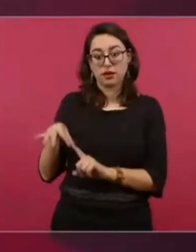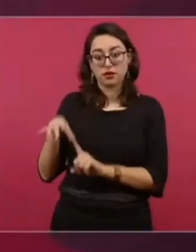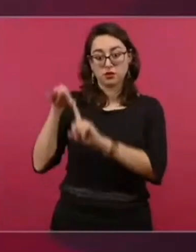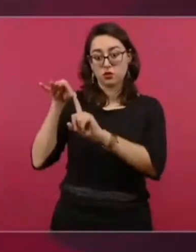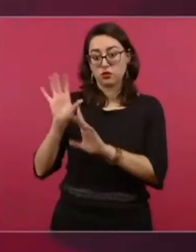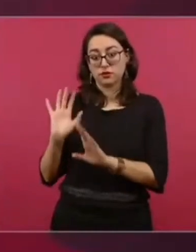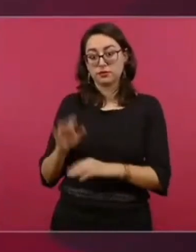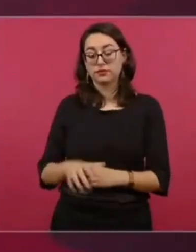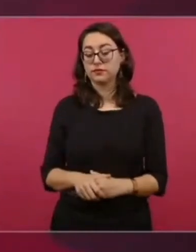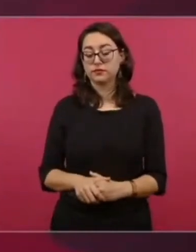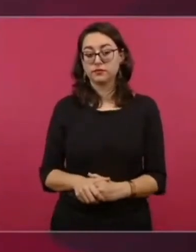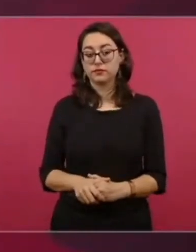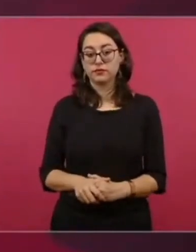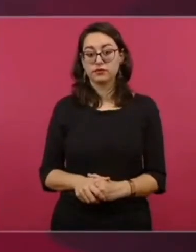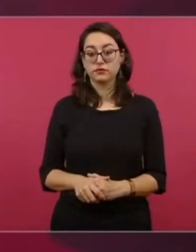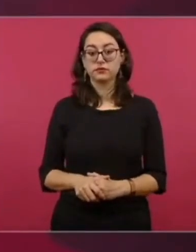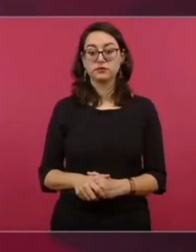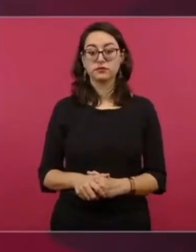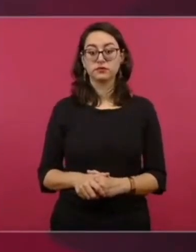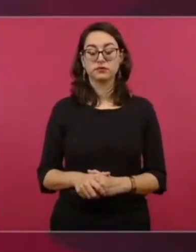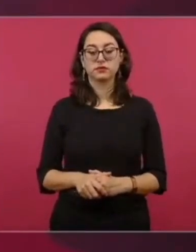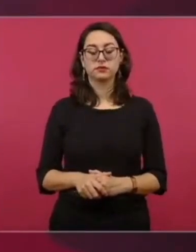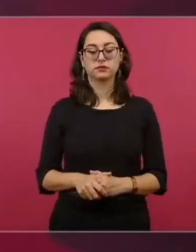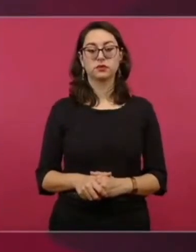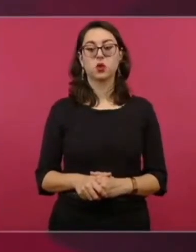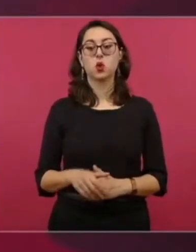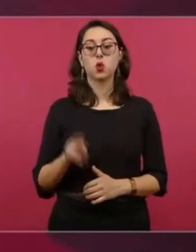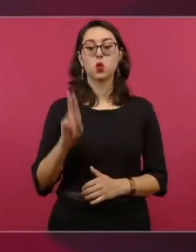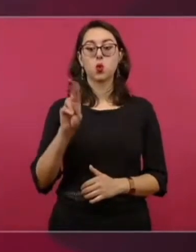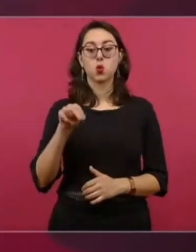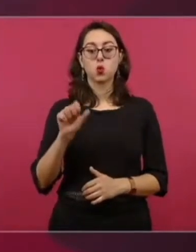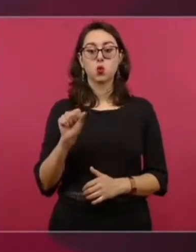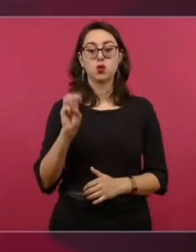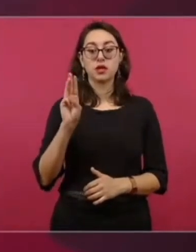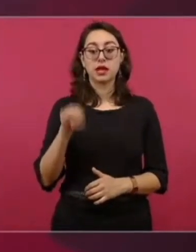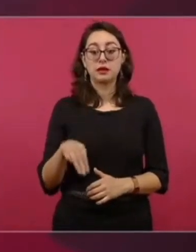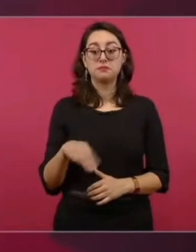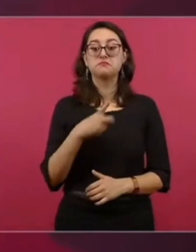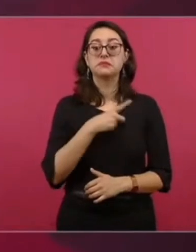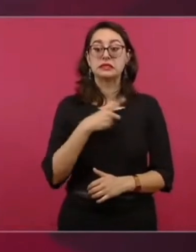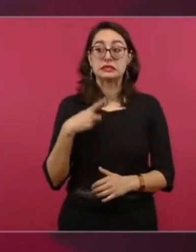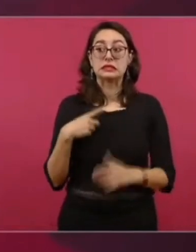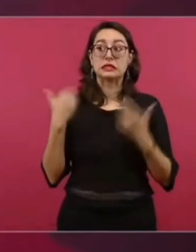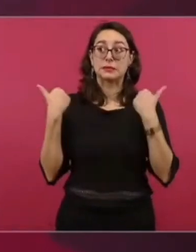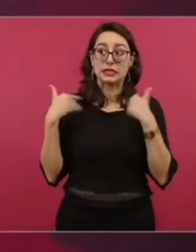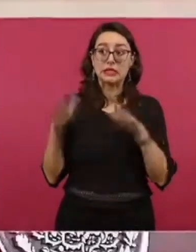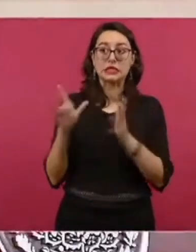universidad, la UNAM, se reformara,